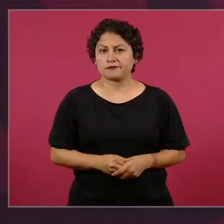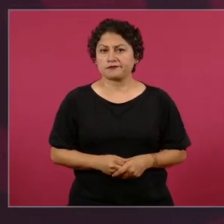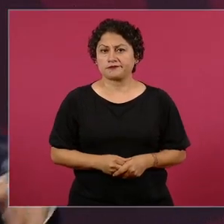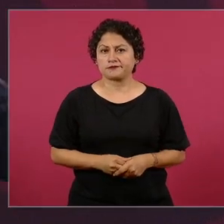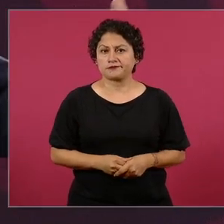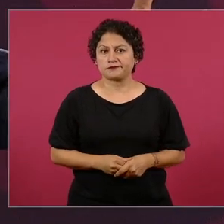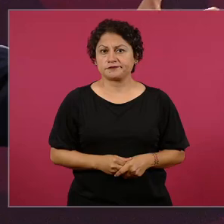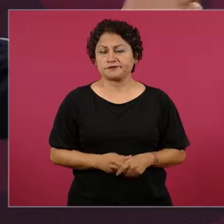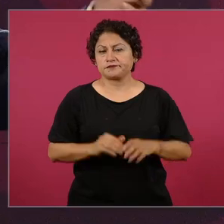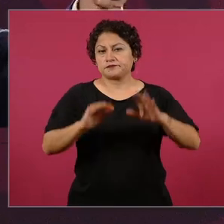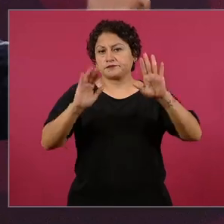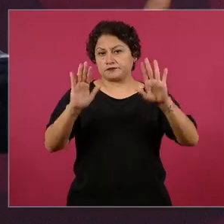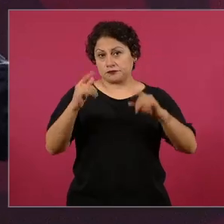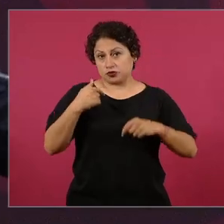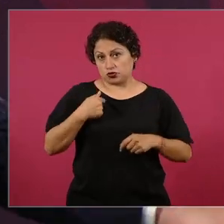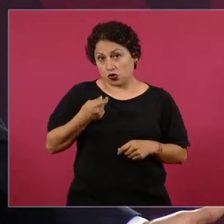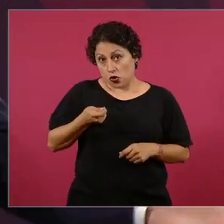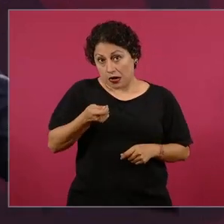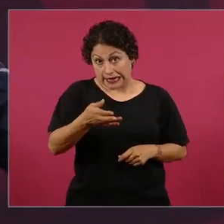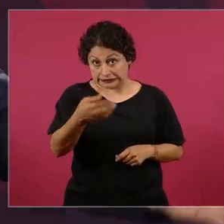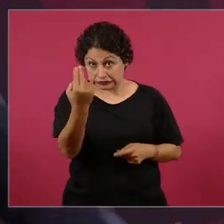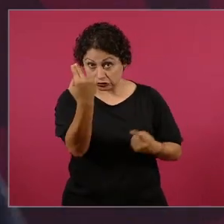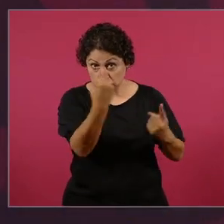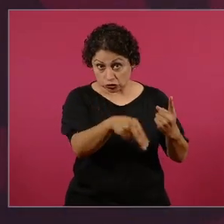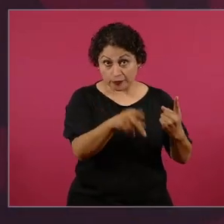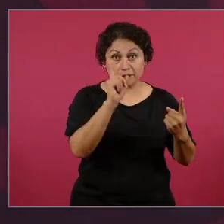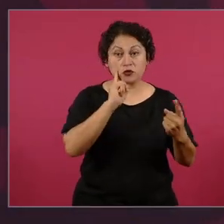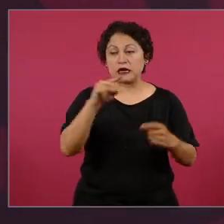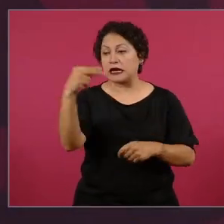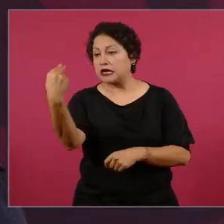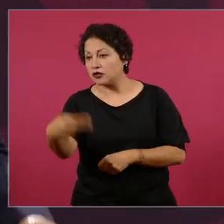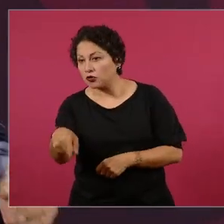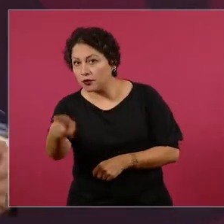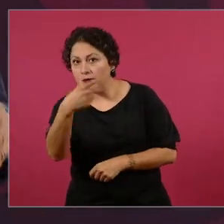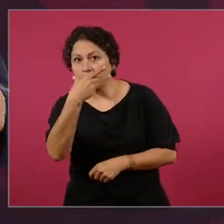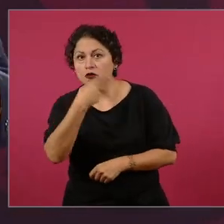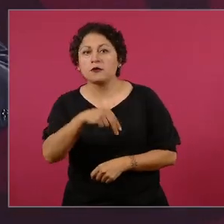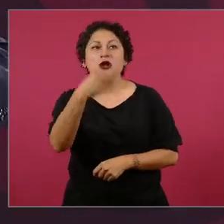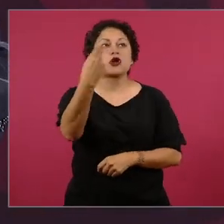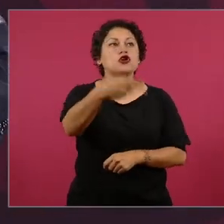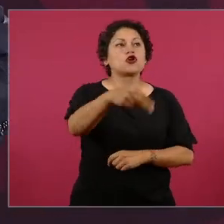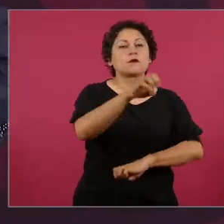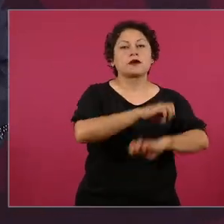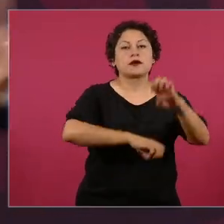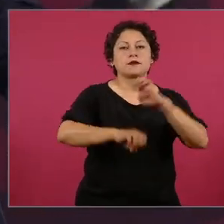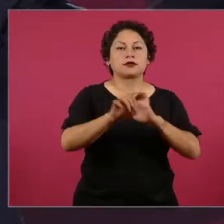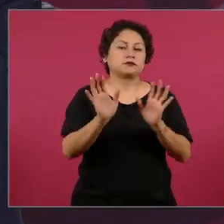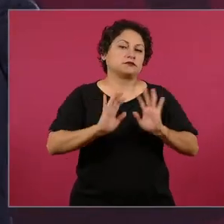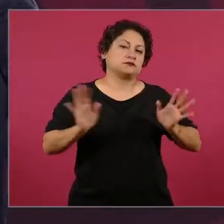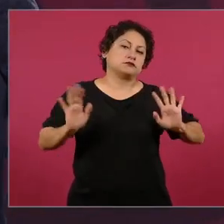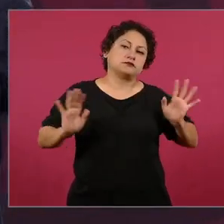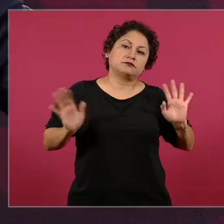no voy a dar los nombres porque si no ya voy a estar yo reporteando